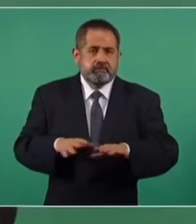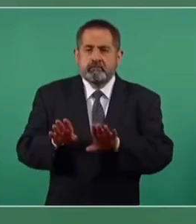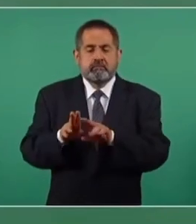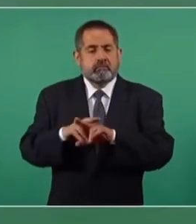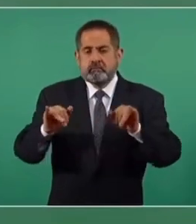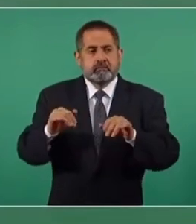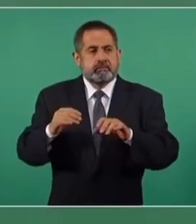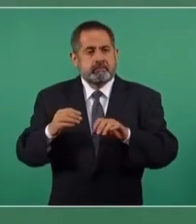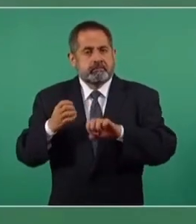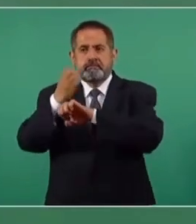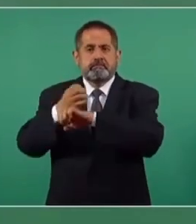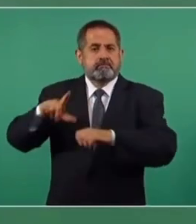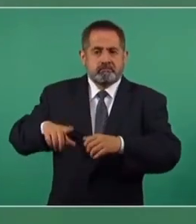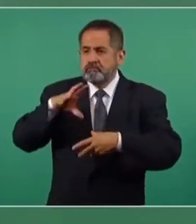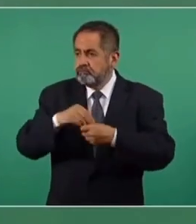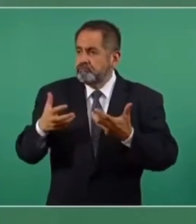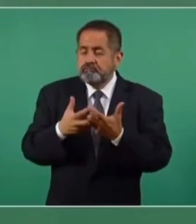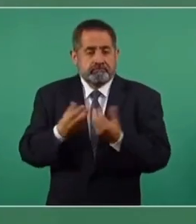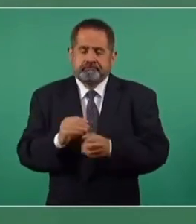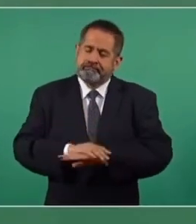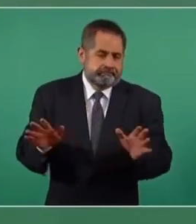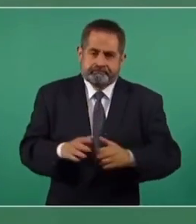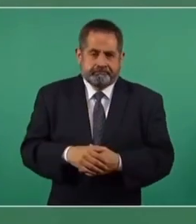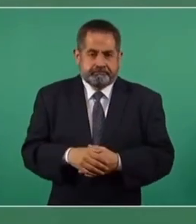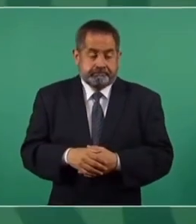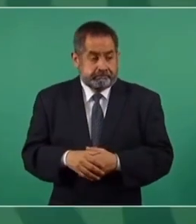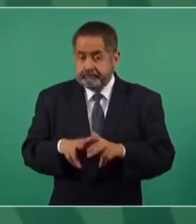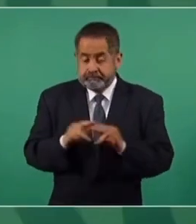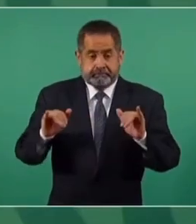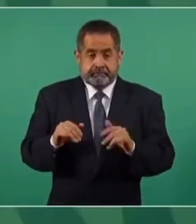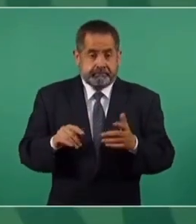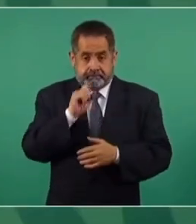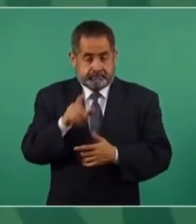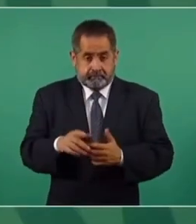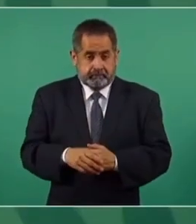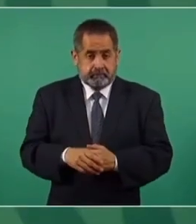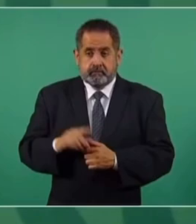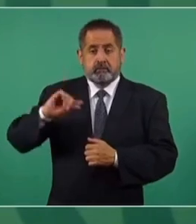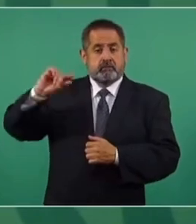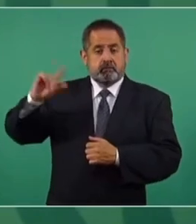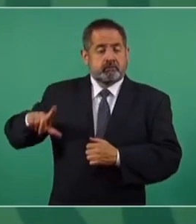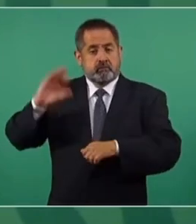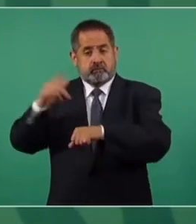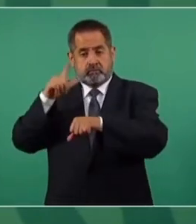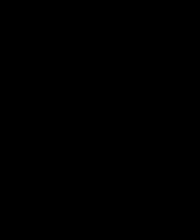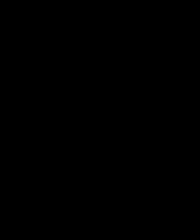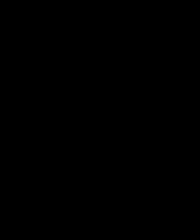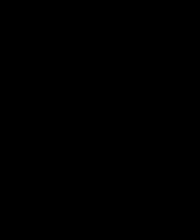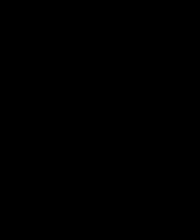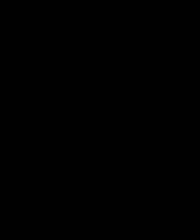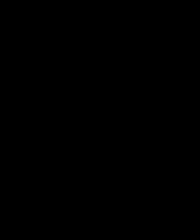autoridades estatales, y mucho menos en autoridades del gobierno federal.